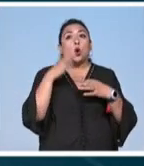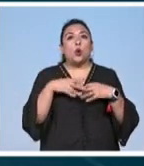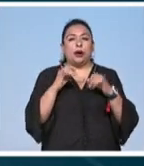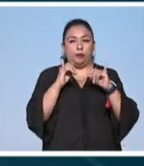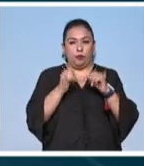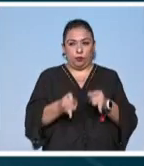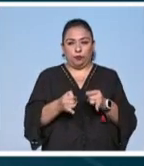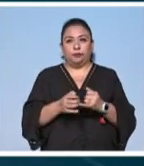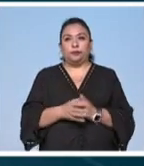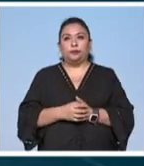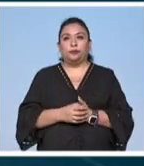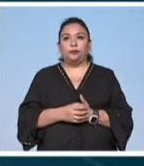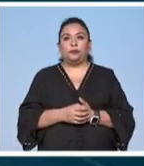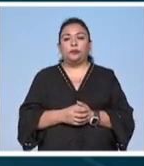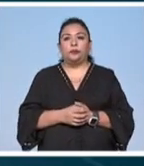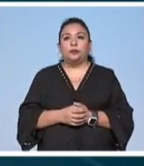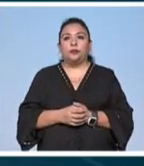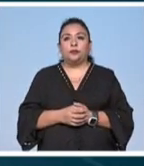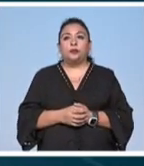individual